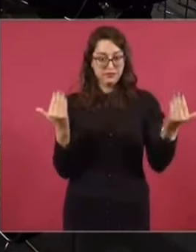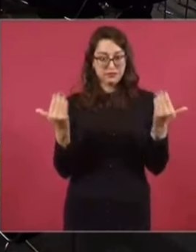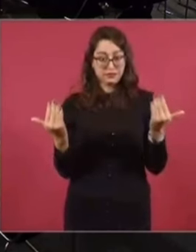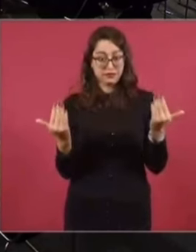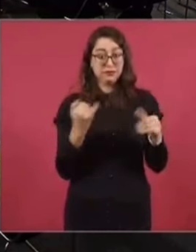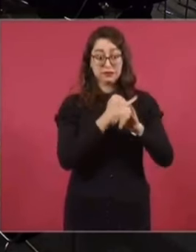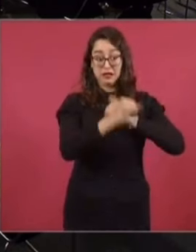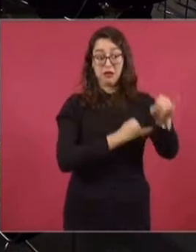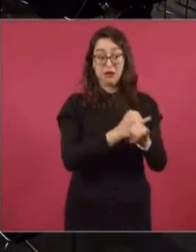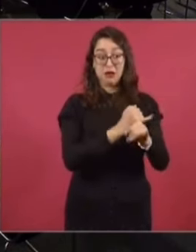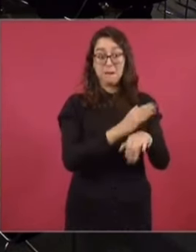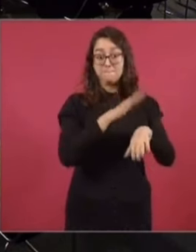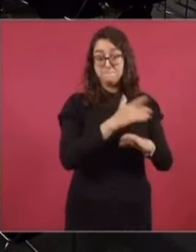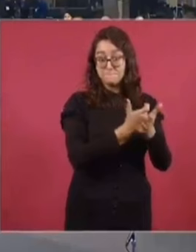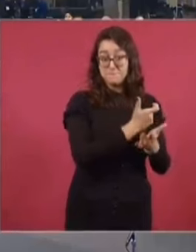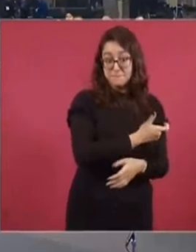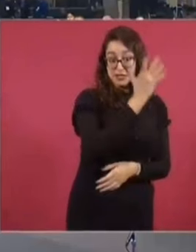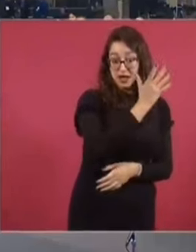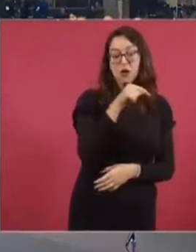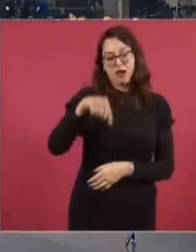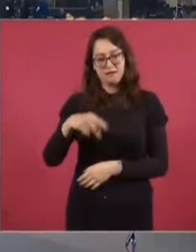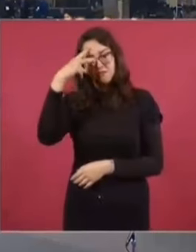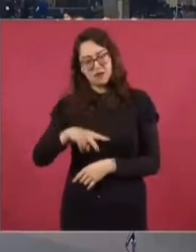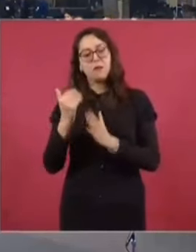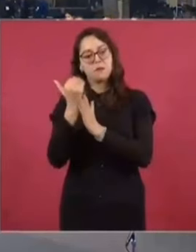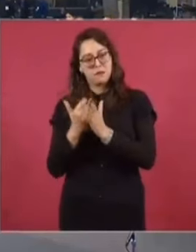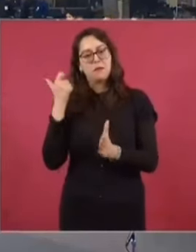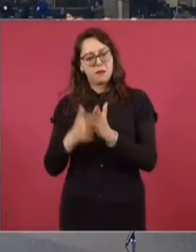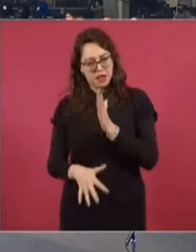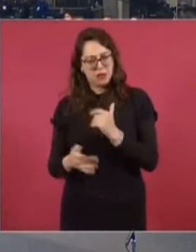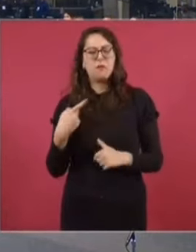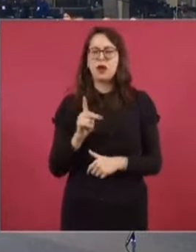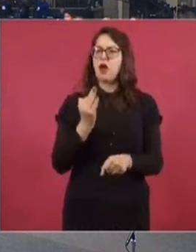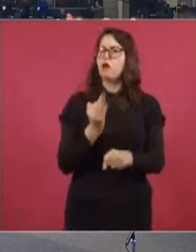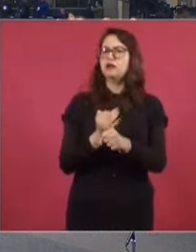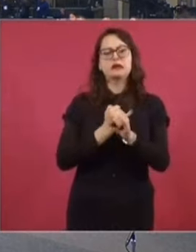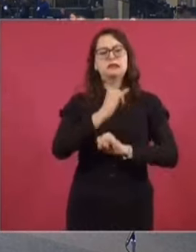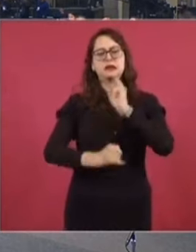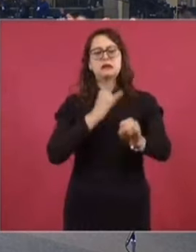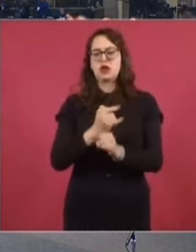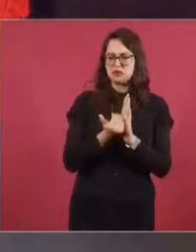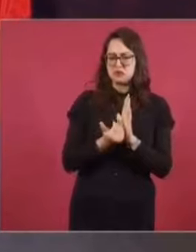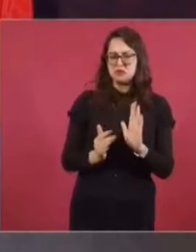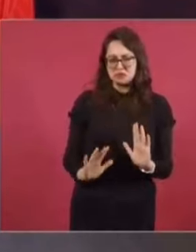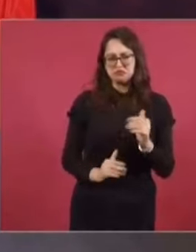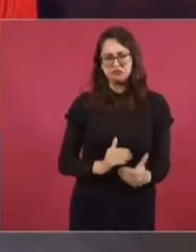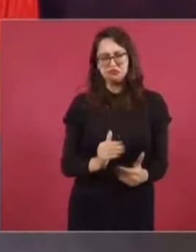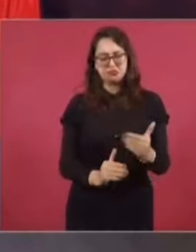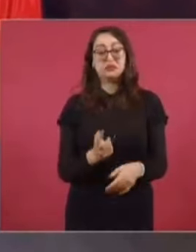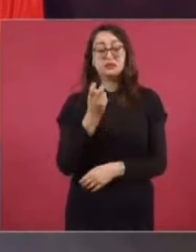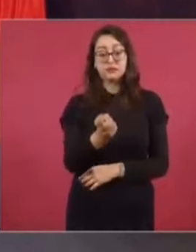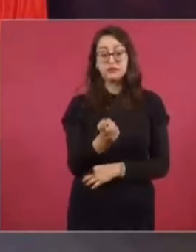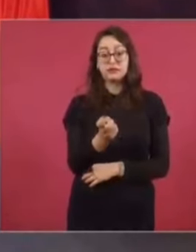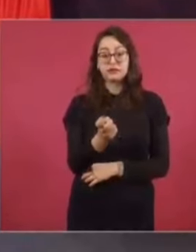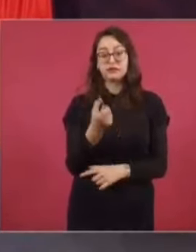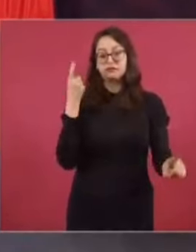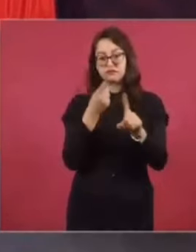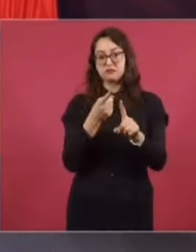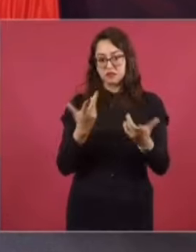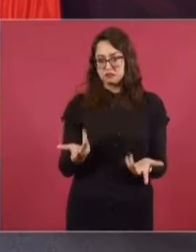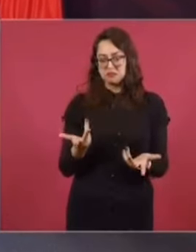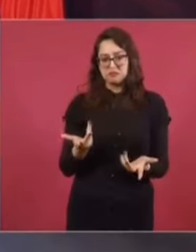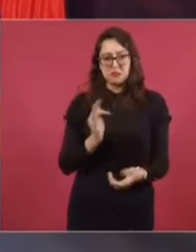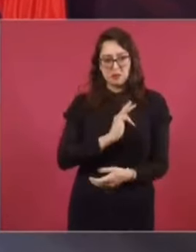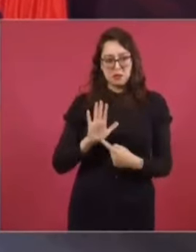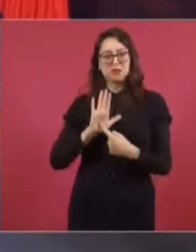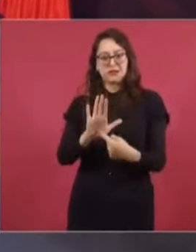aunque estaba más arriba que lo que cuesta el gas en México, también bajó. Se redujo. Ese es el resultado. O sí